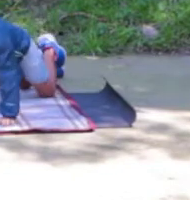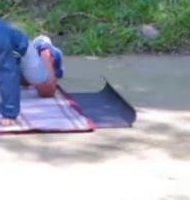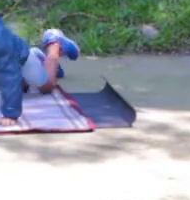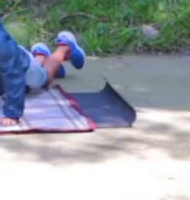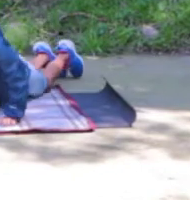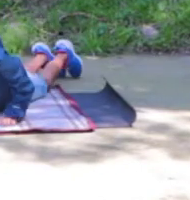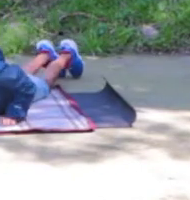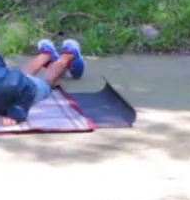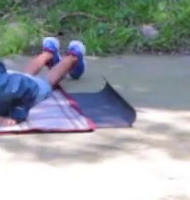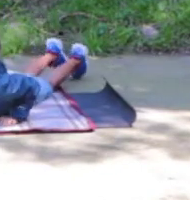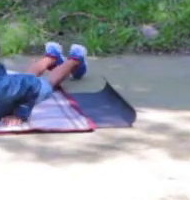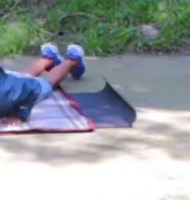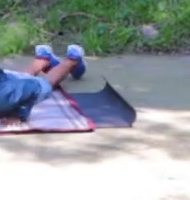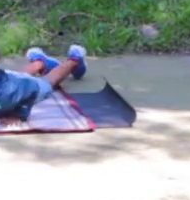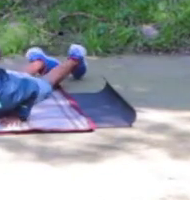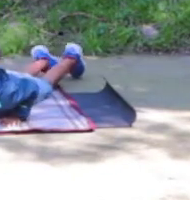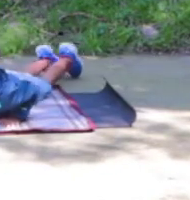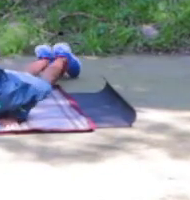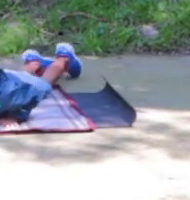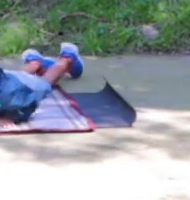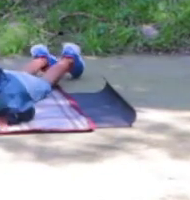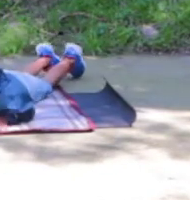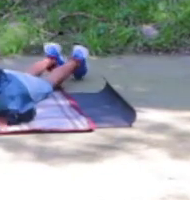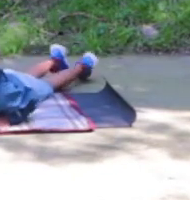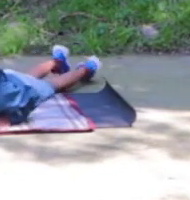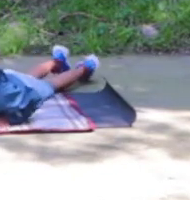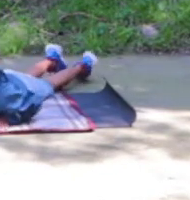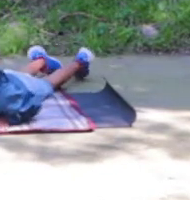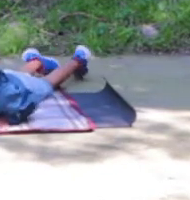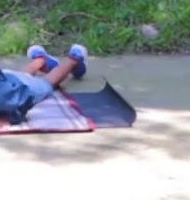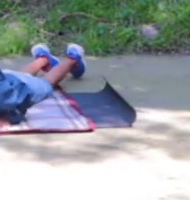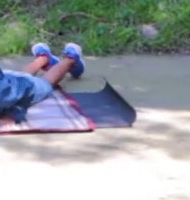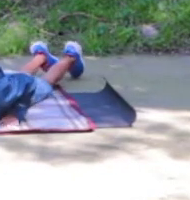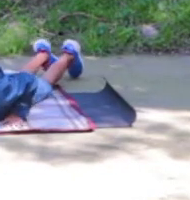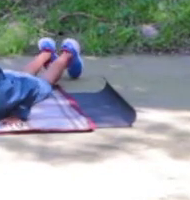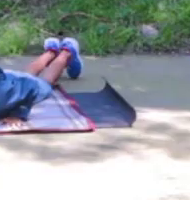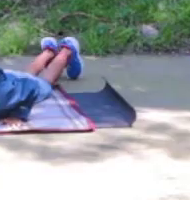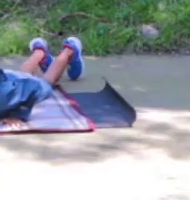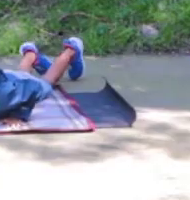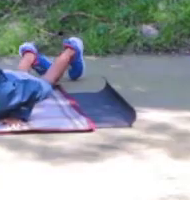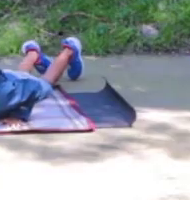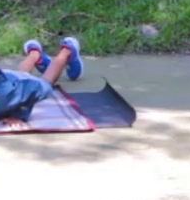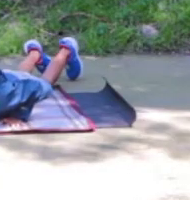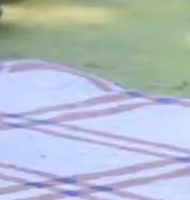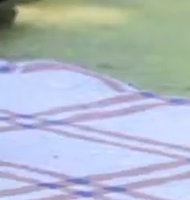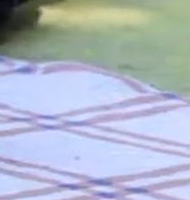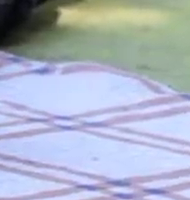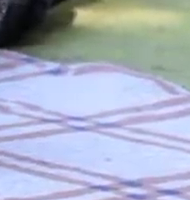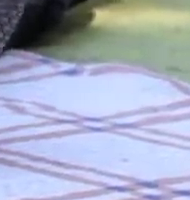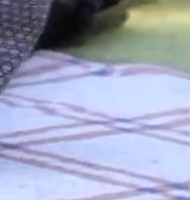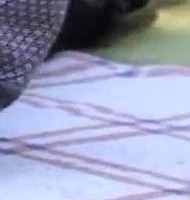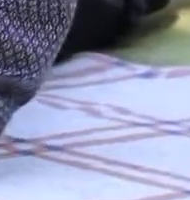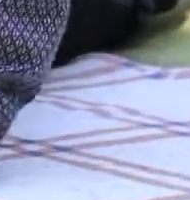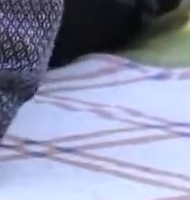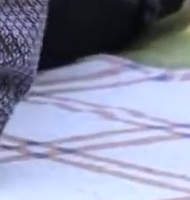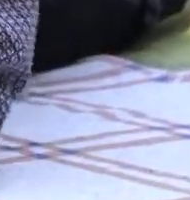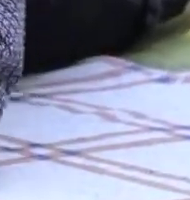Vamos a poner nuestras manos en la forma lateral. Y lo único que vamos a hacer es levantar